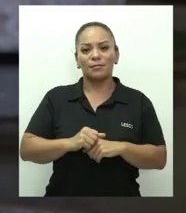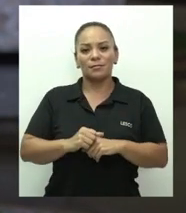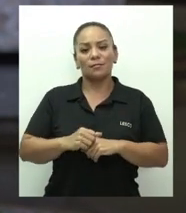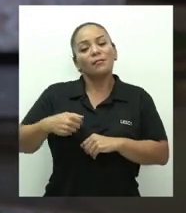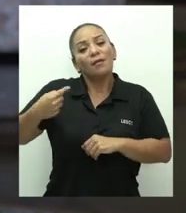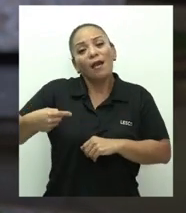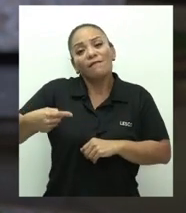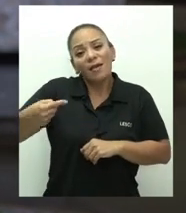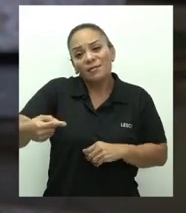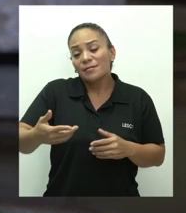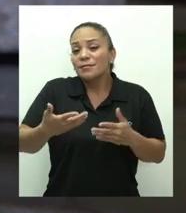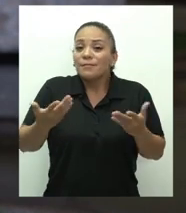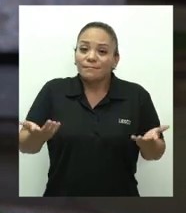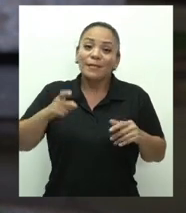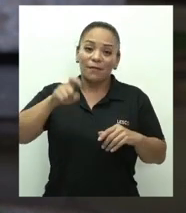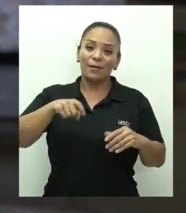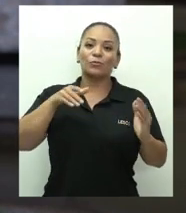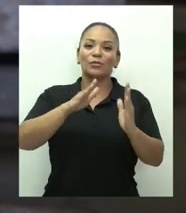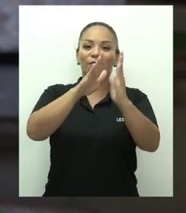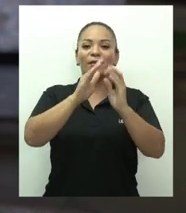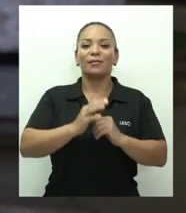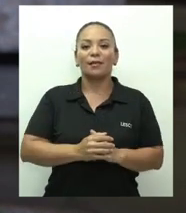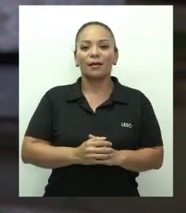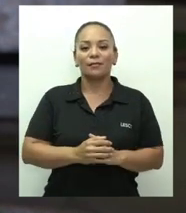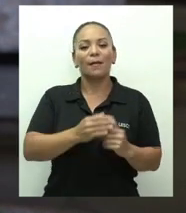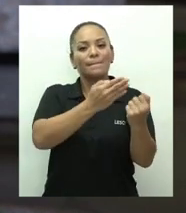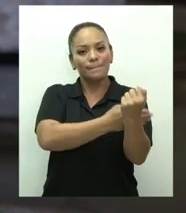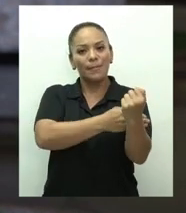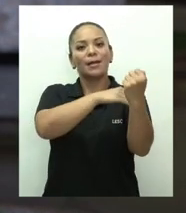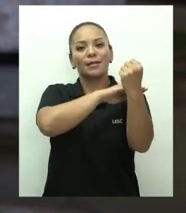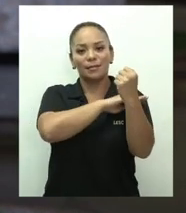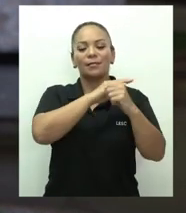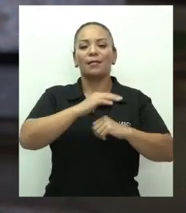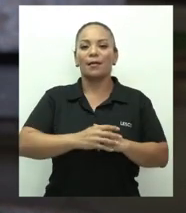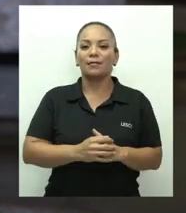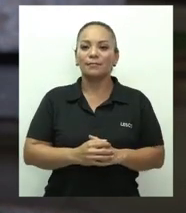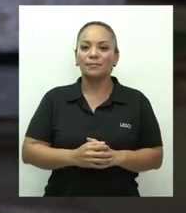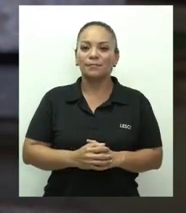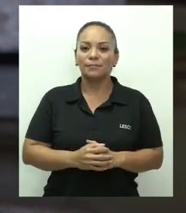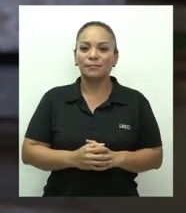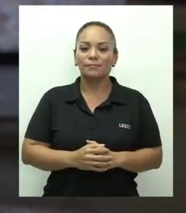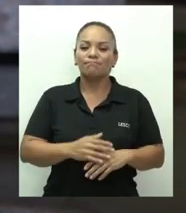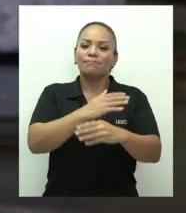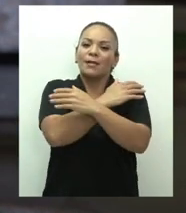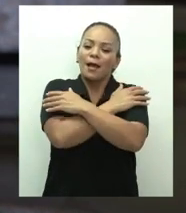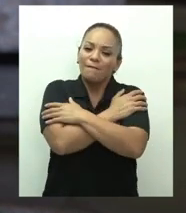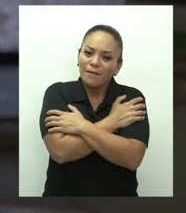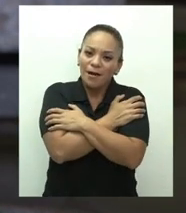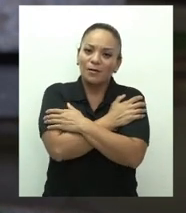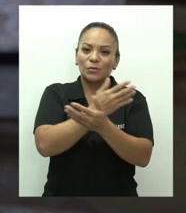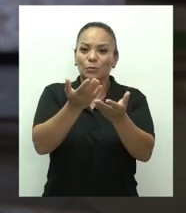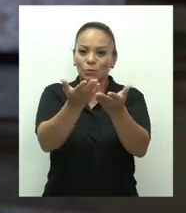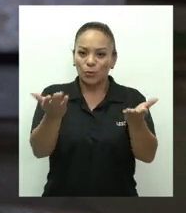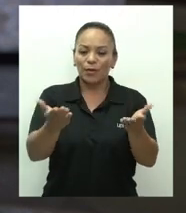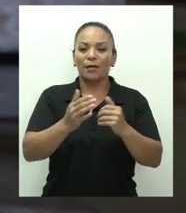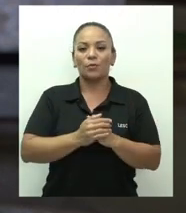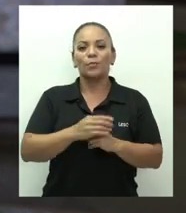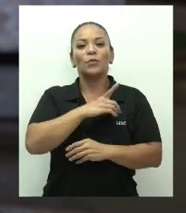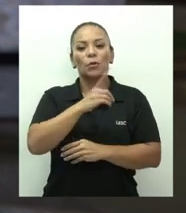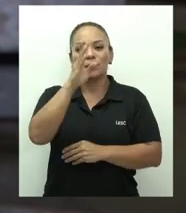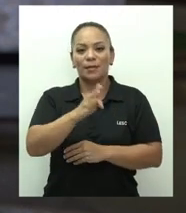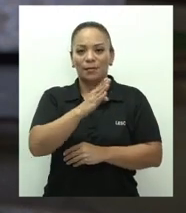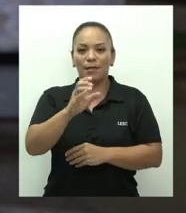de cuando en cuando, nos toca enfrentar con valentía y determinación. Un abrazo